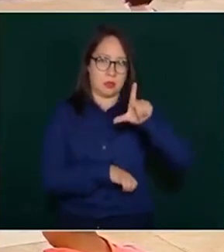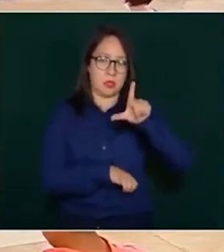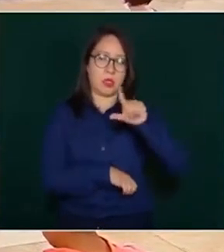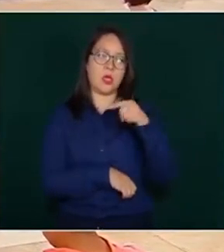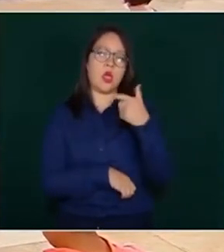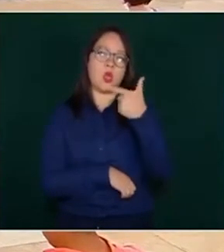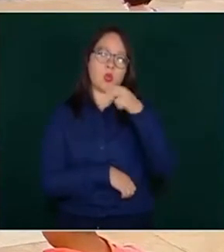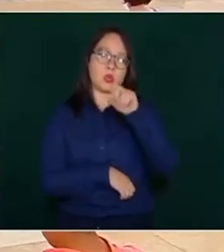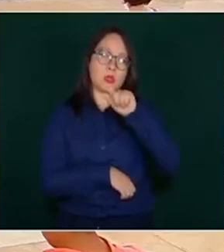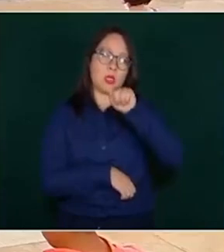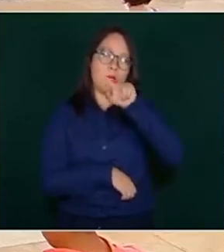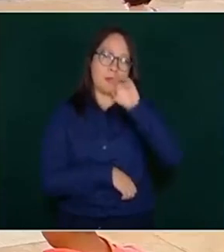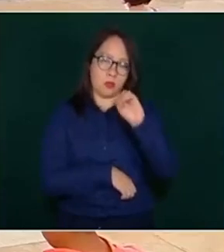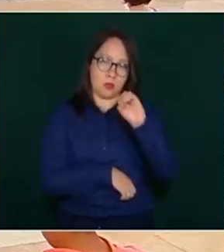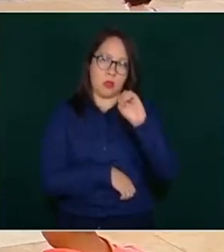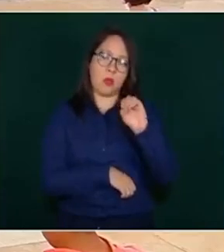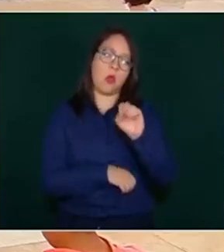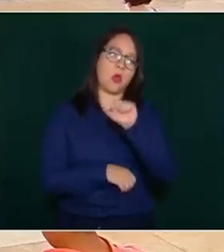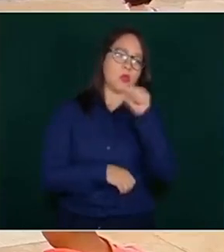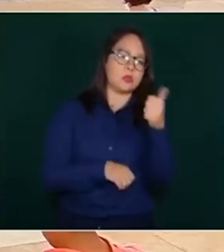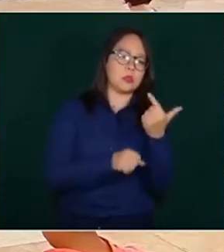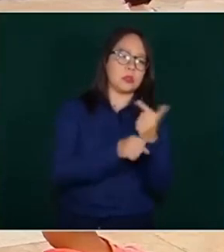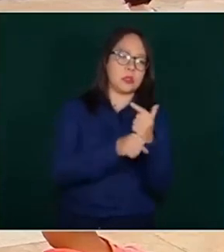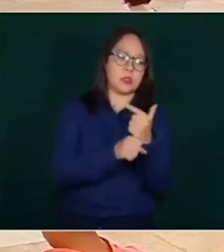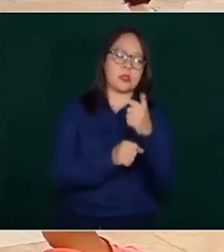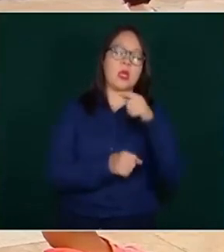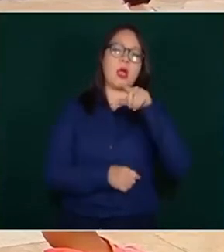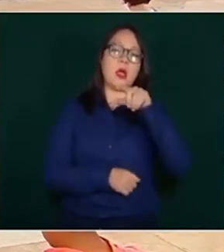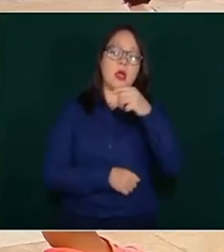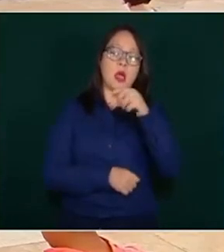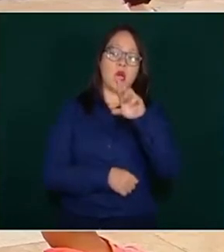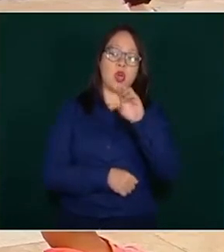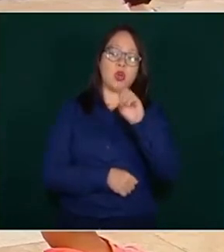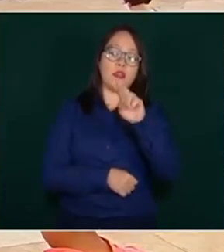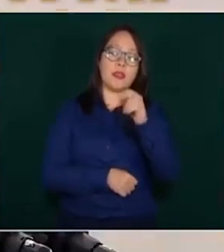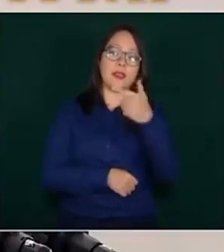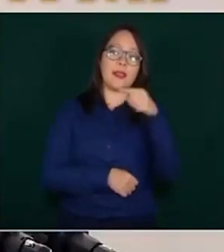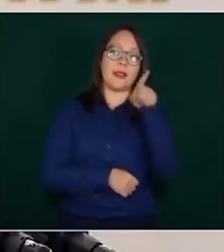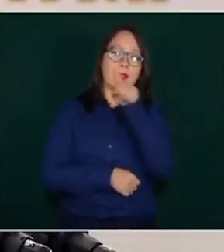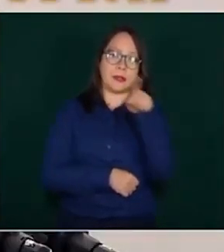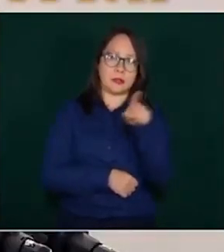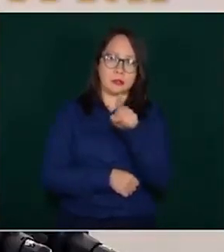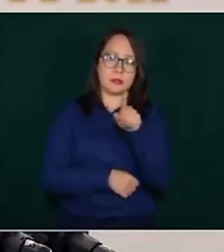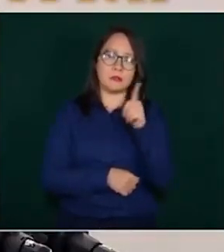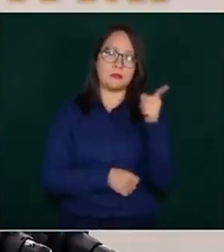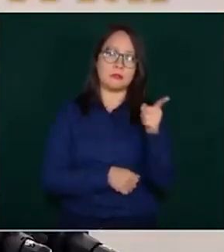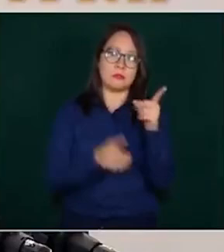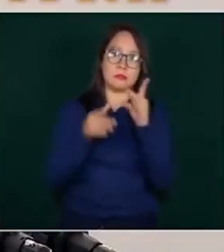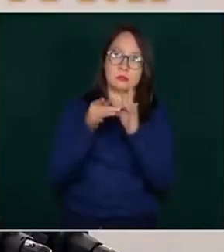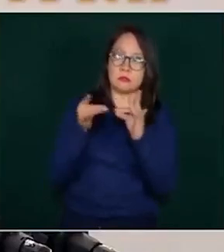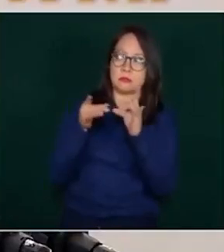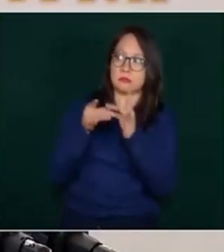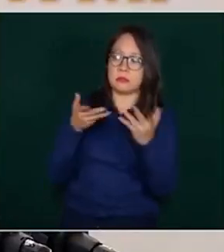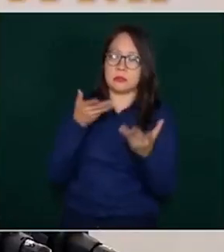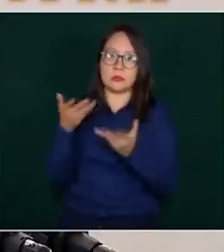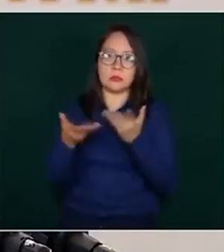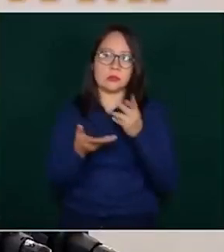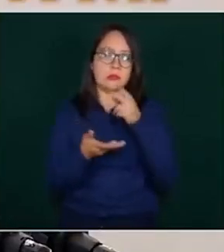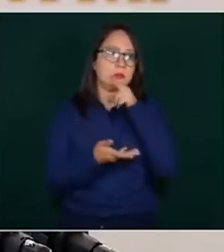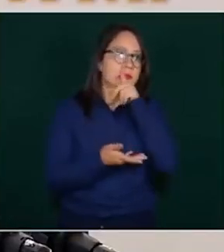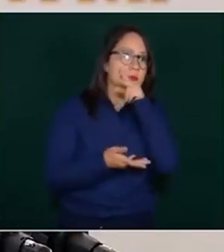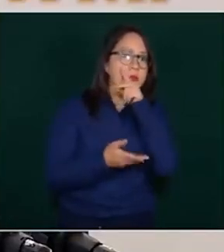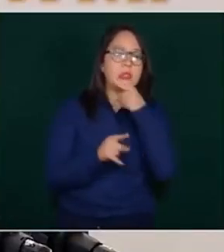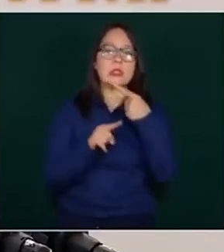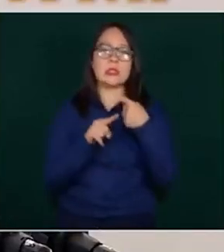instruidos por la Secretaría Rosicela Rodríguez, señalar que esto fue ante el interés que hay siempre del presidente de la